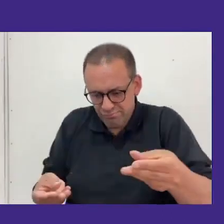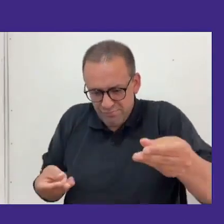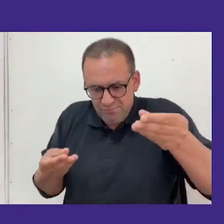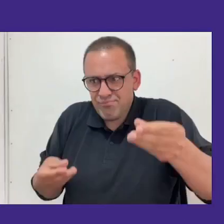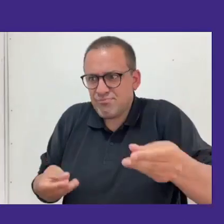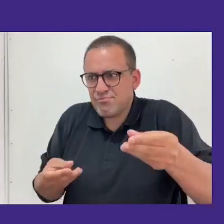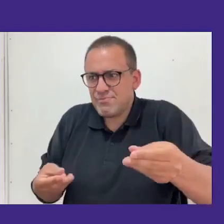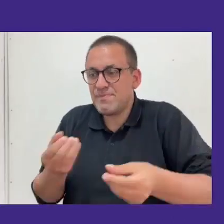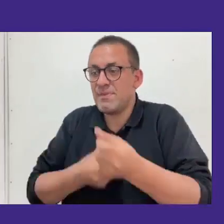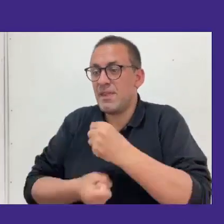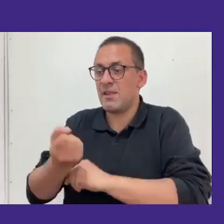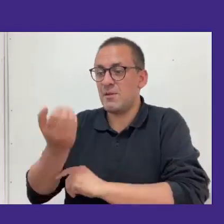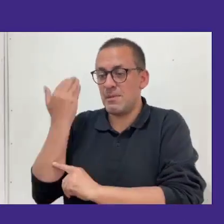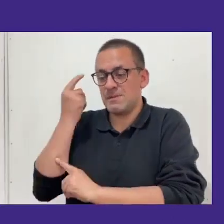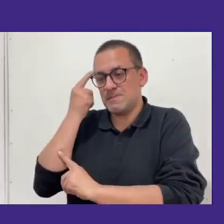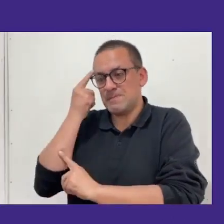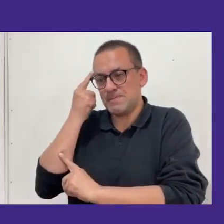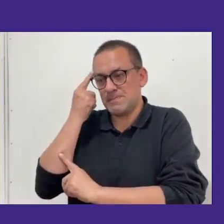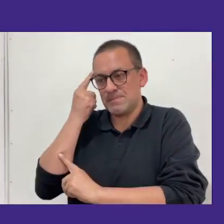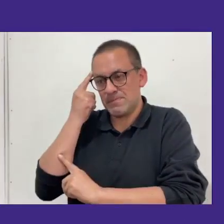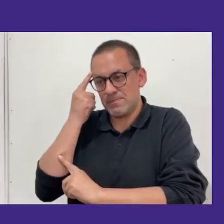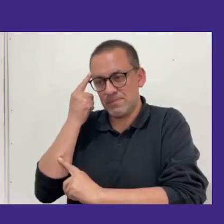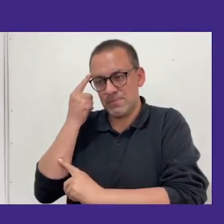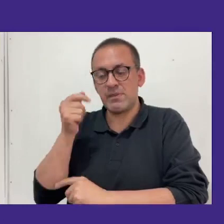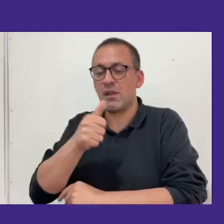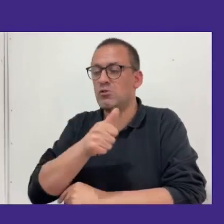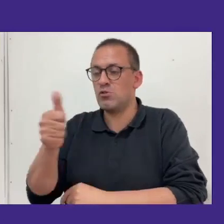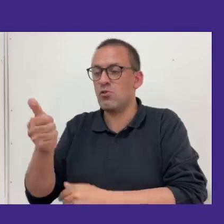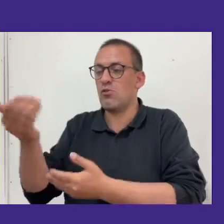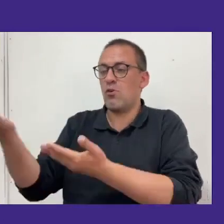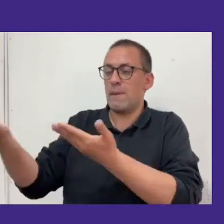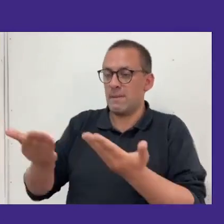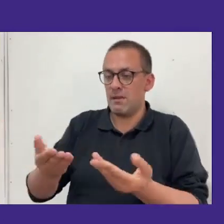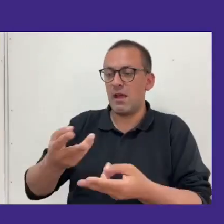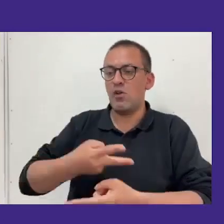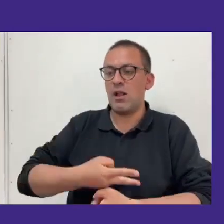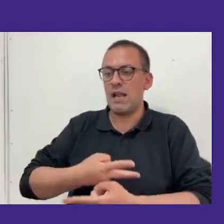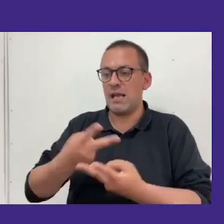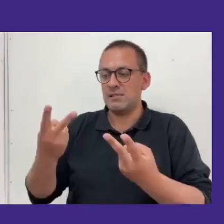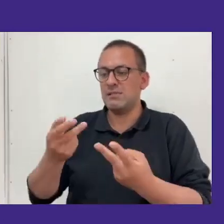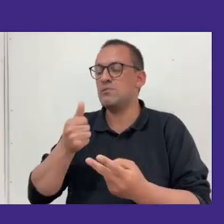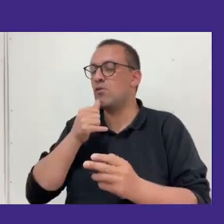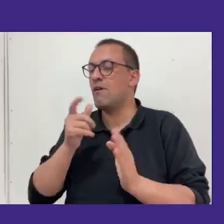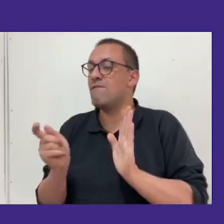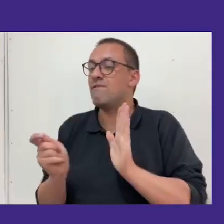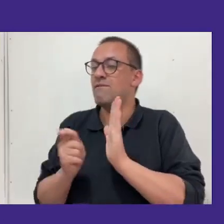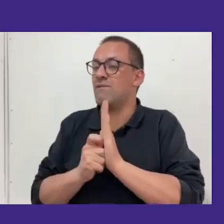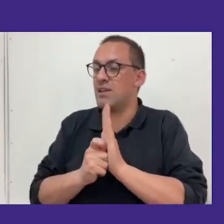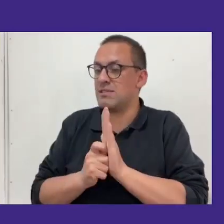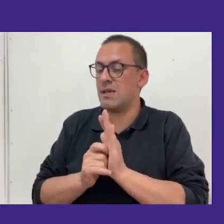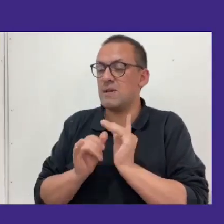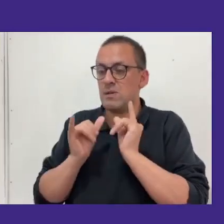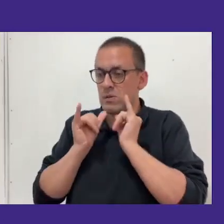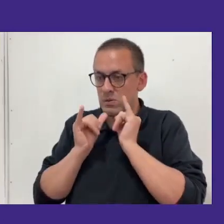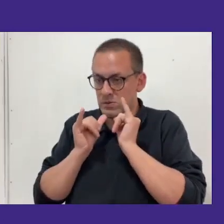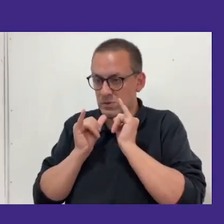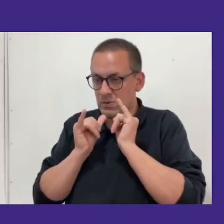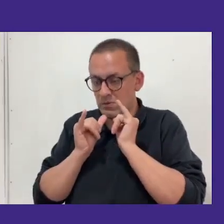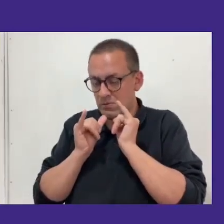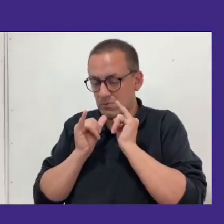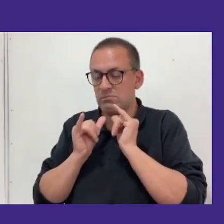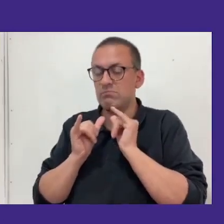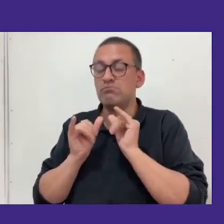el año pasado y bueno están todos invitados al lanzamiento que todavía no tenemos una fecha definida pero cuando sea